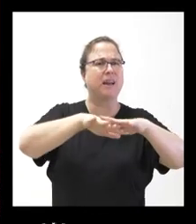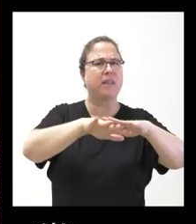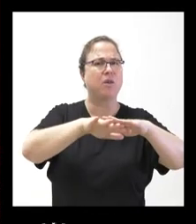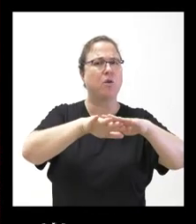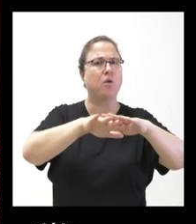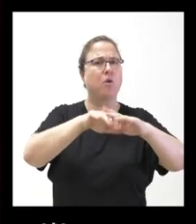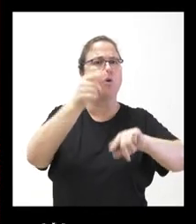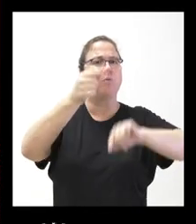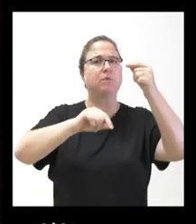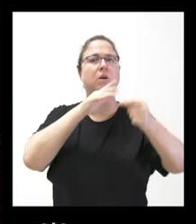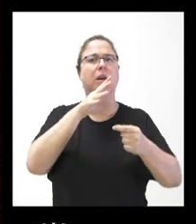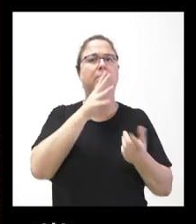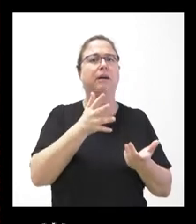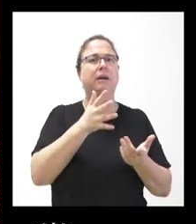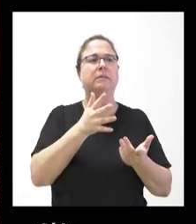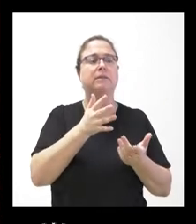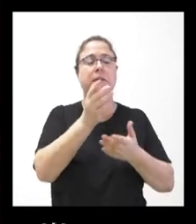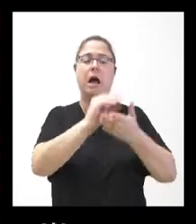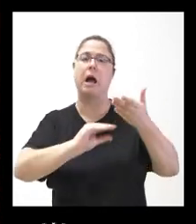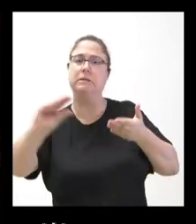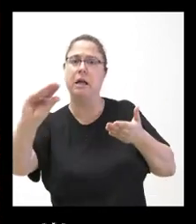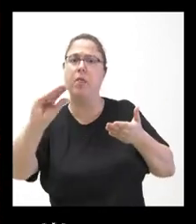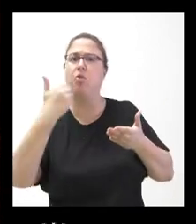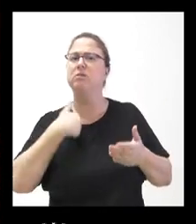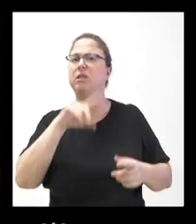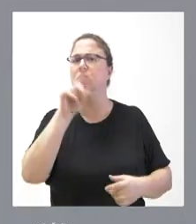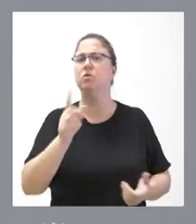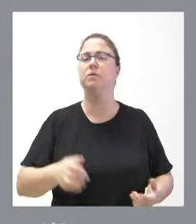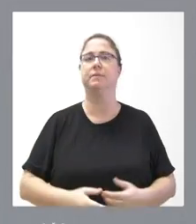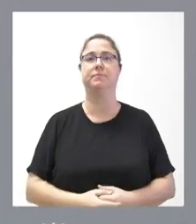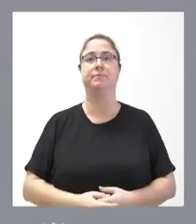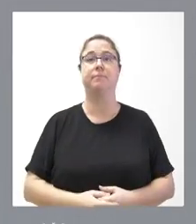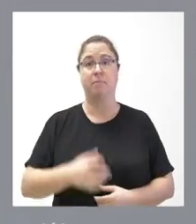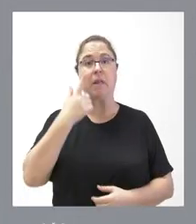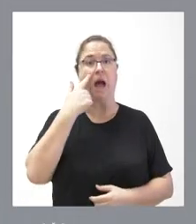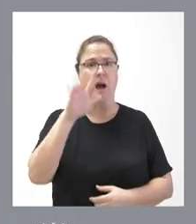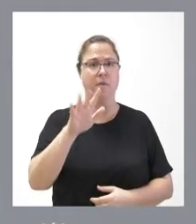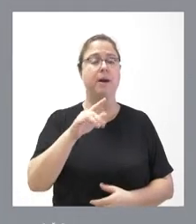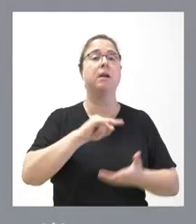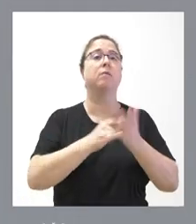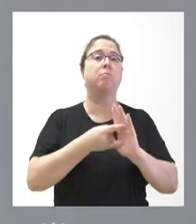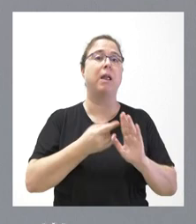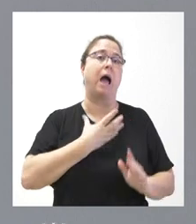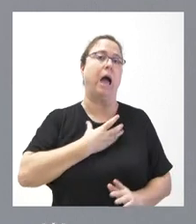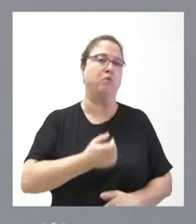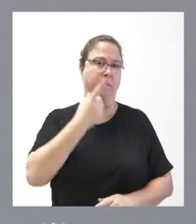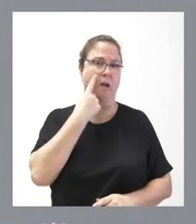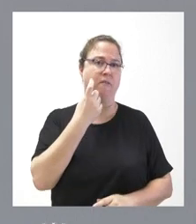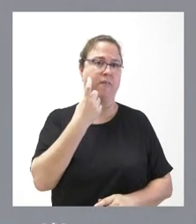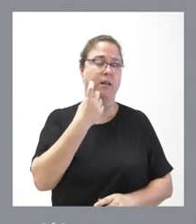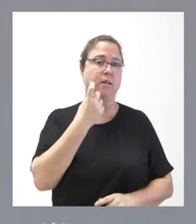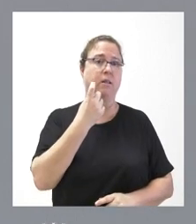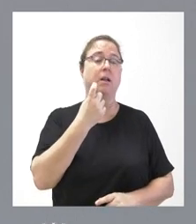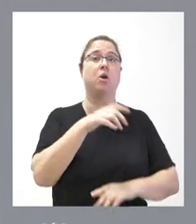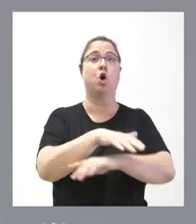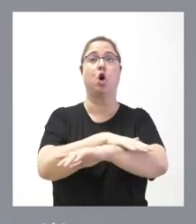comunidad, ¿qué va a ocurrir con ello? No sé si se ha gastado de una parte, ¿no? Pues vamos a ver también los planes del Ayuntamiento. Se va a constituir un Gobierno de